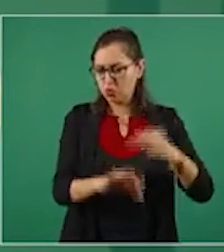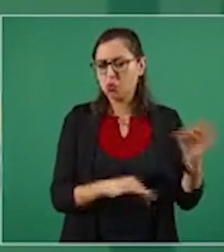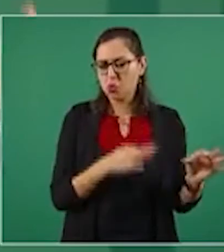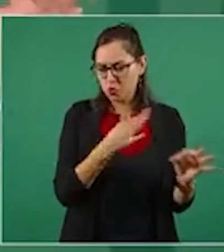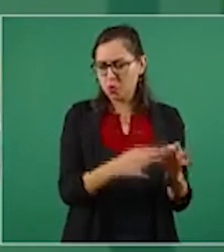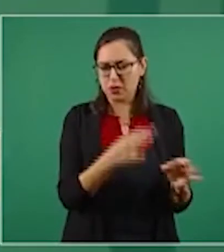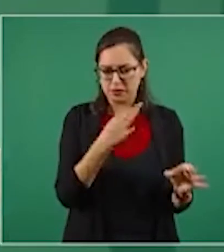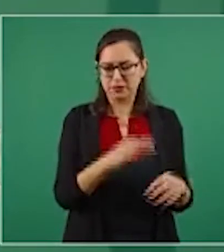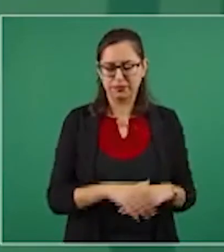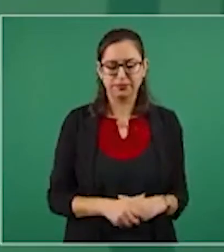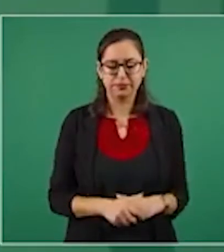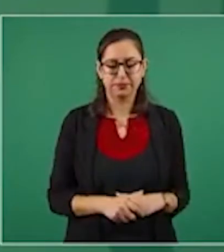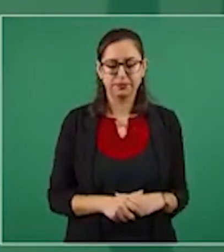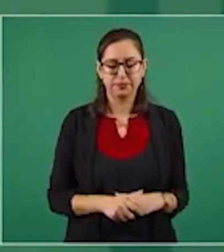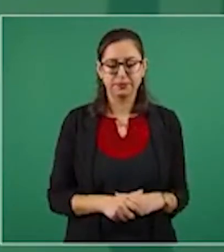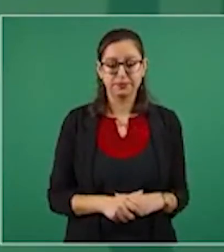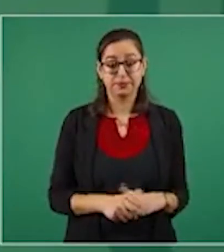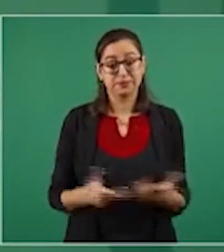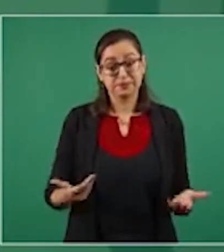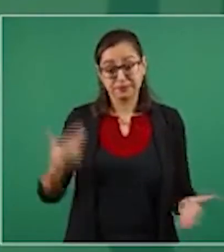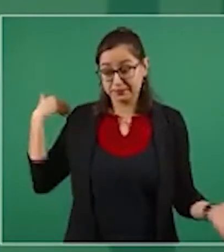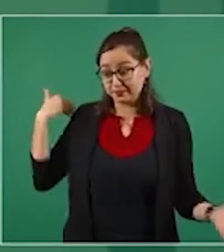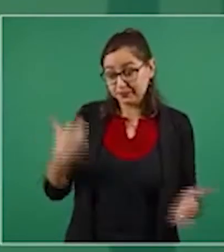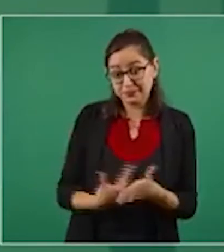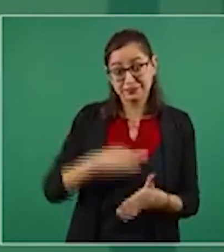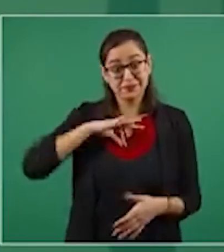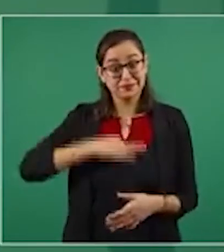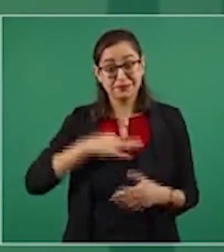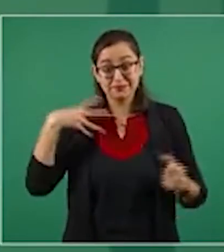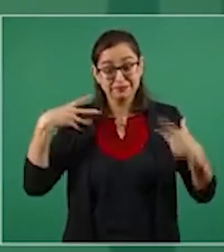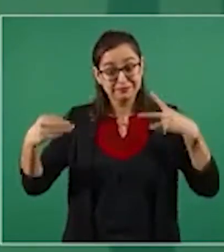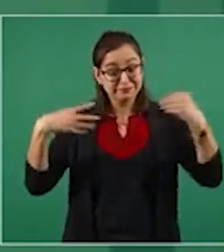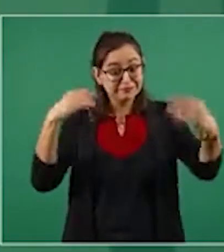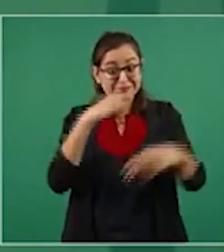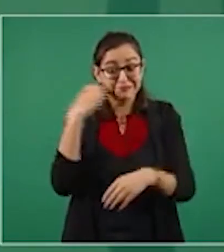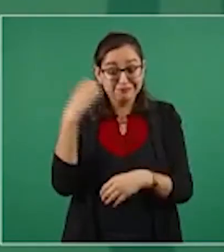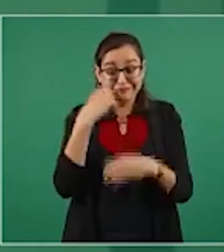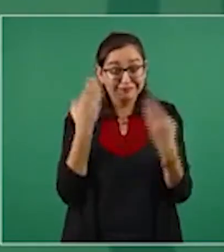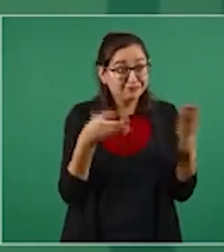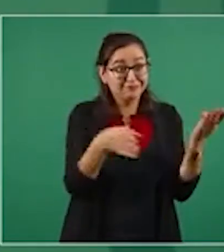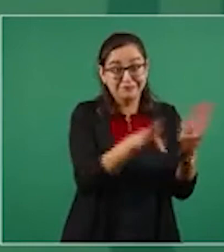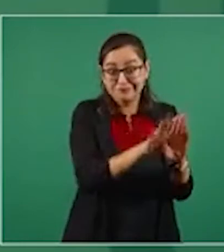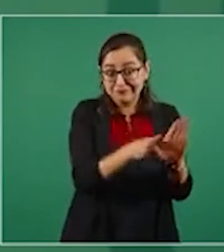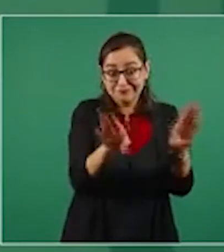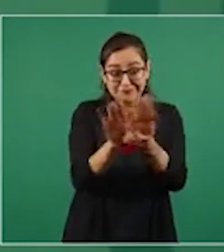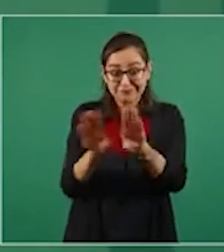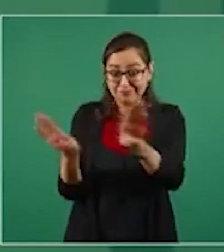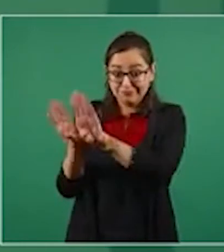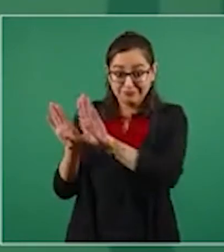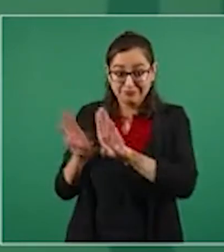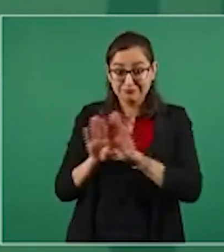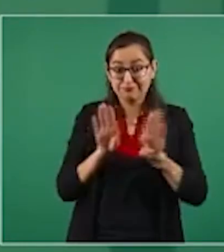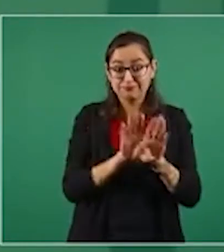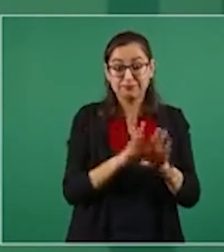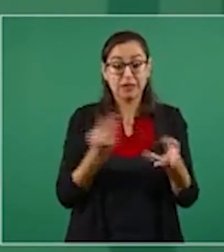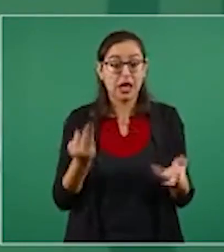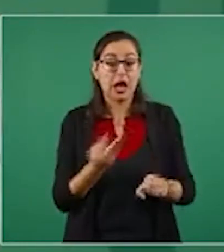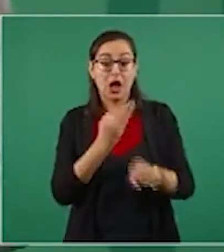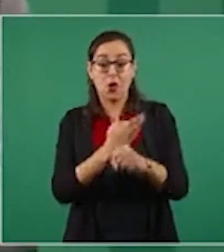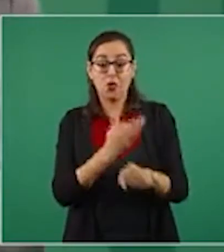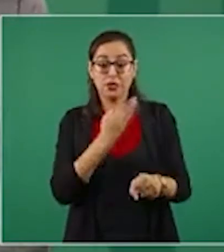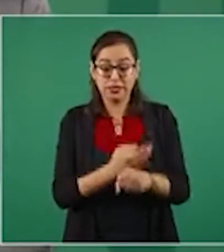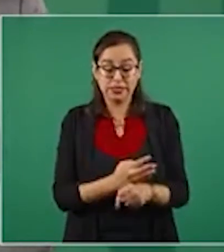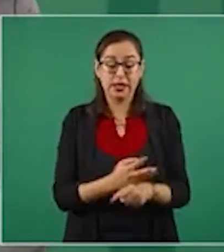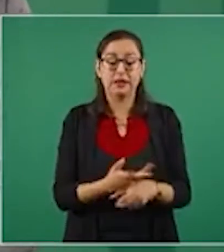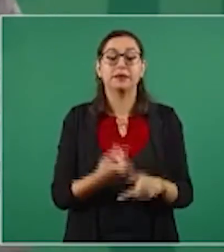Con la pandemia se cerraron las escuelas, estamos ahora preparándonos